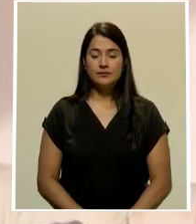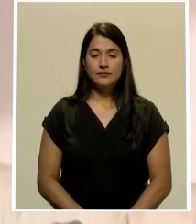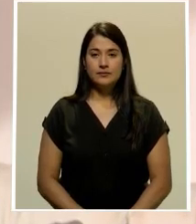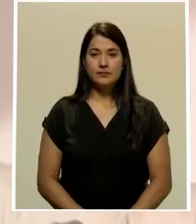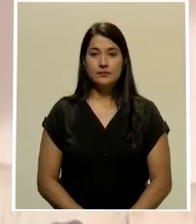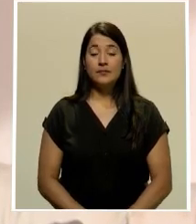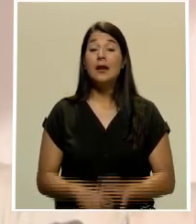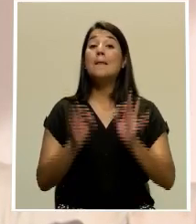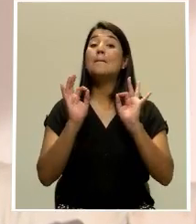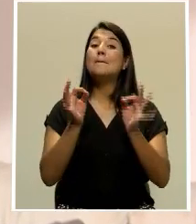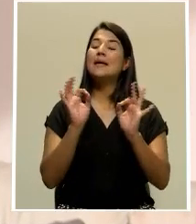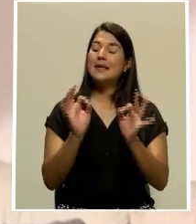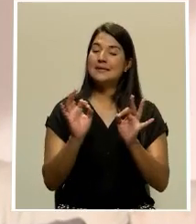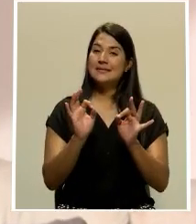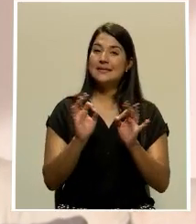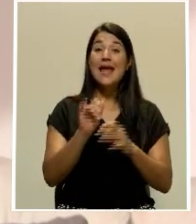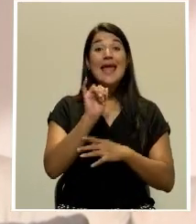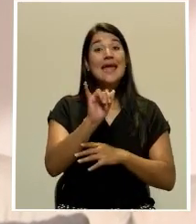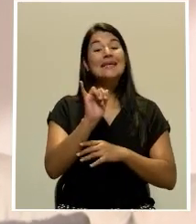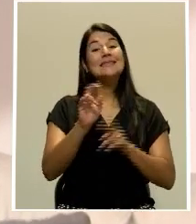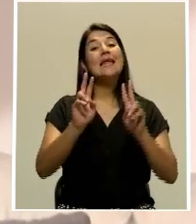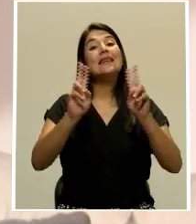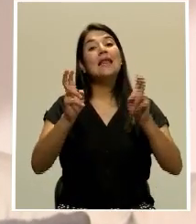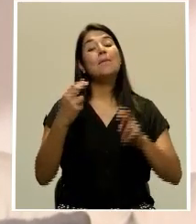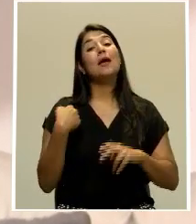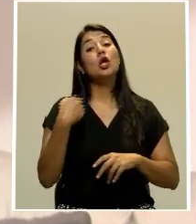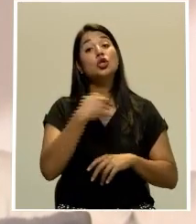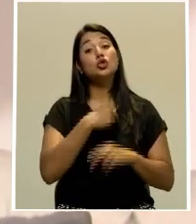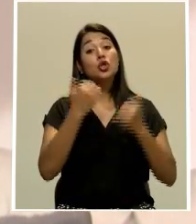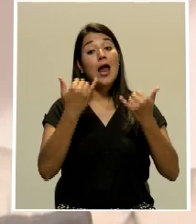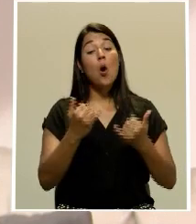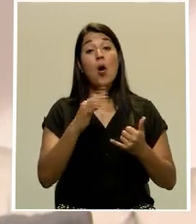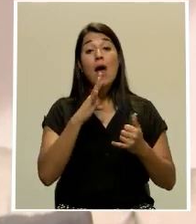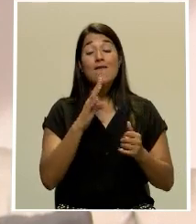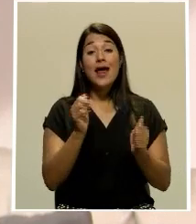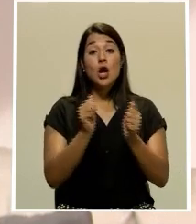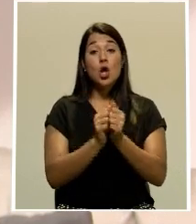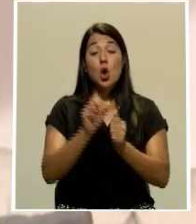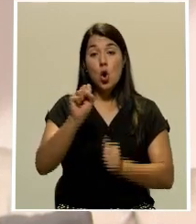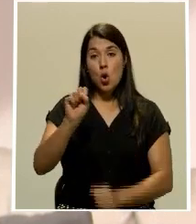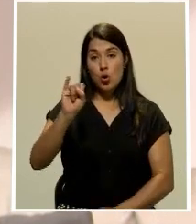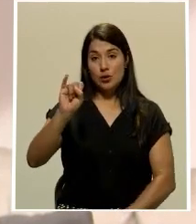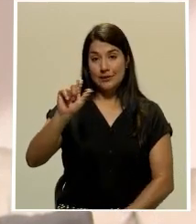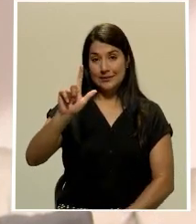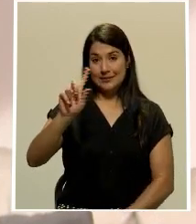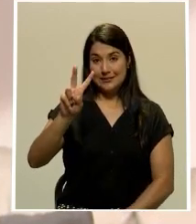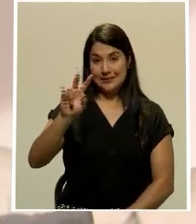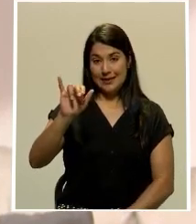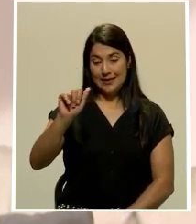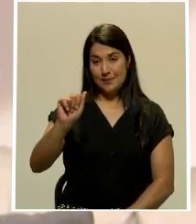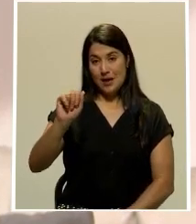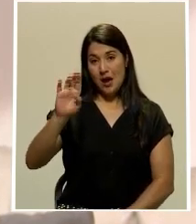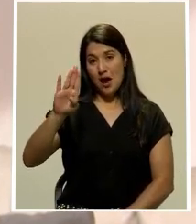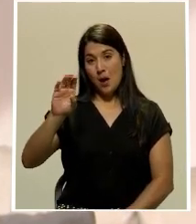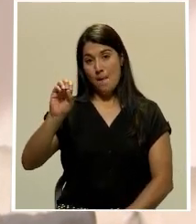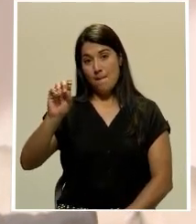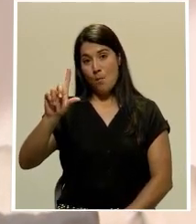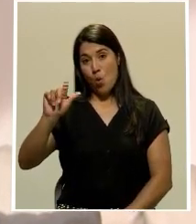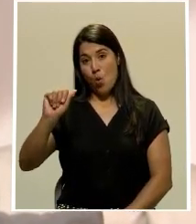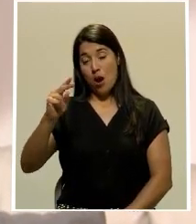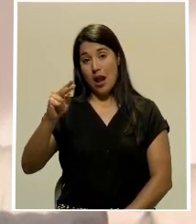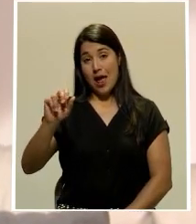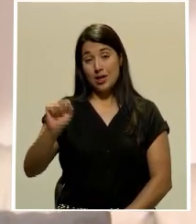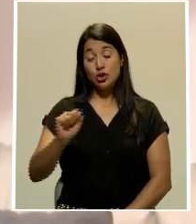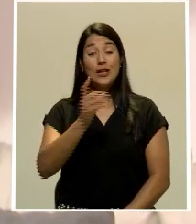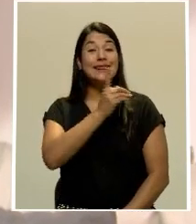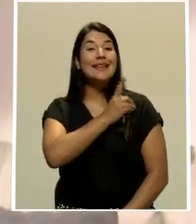Bien, este es uno de los temas que vamos a tratar con doña Silvia Bolaños, la directora ejecutiva de Canatrans,